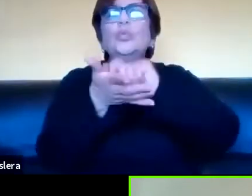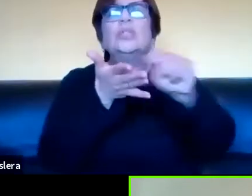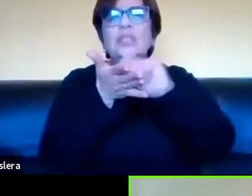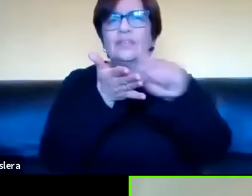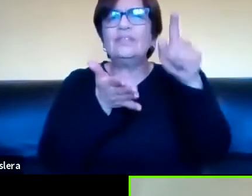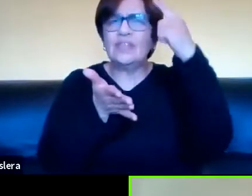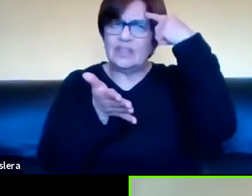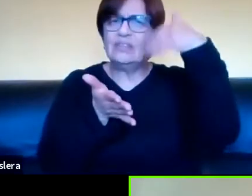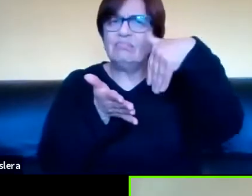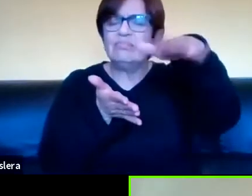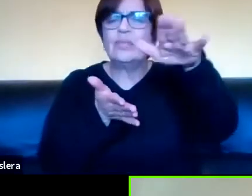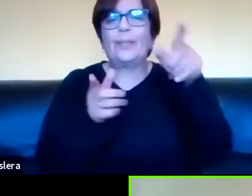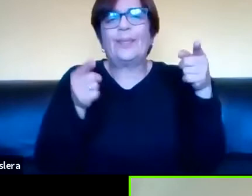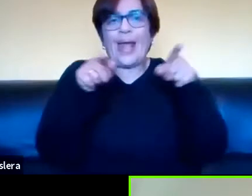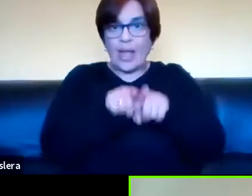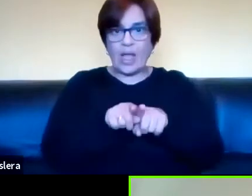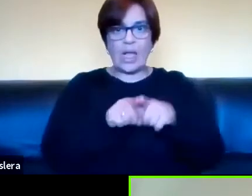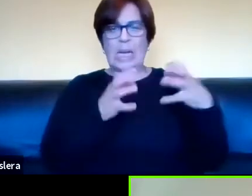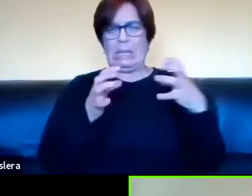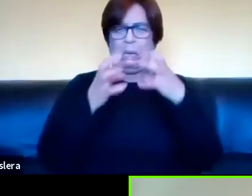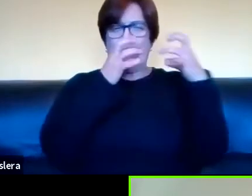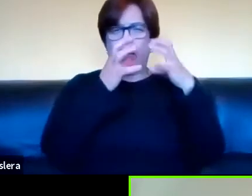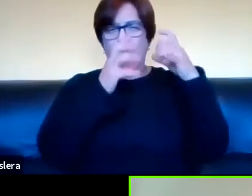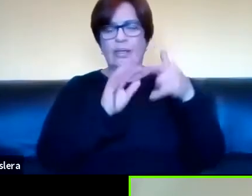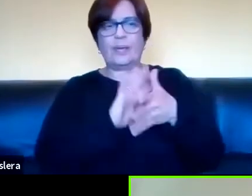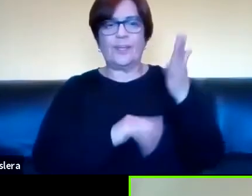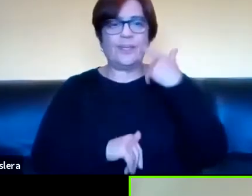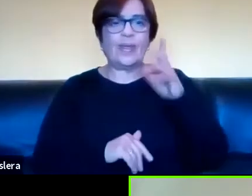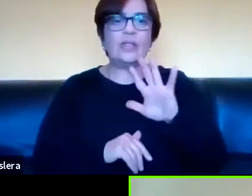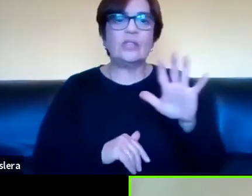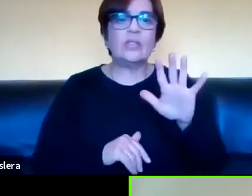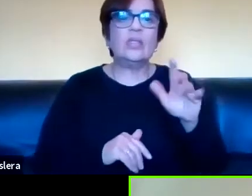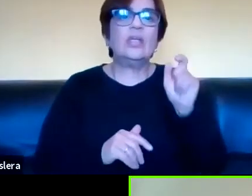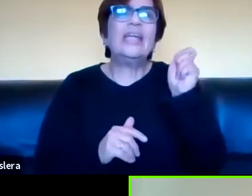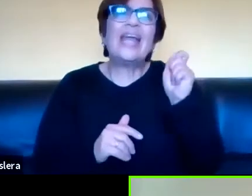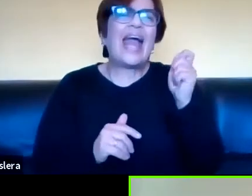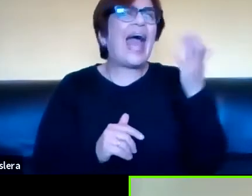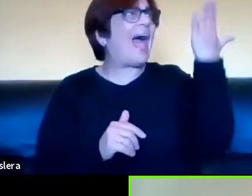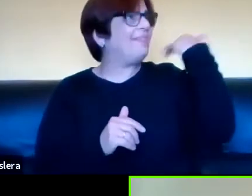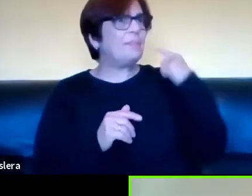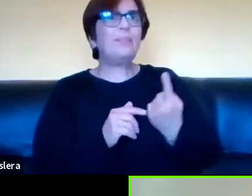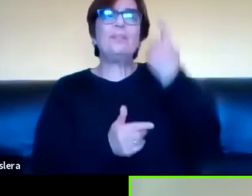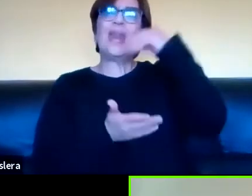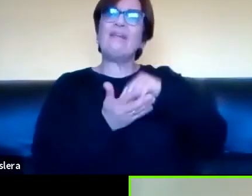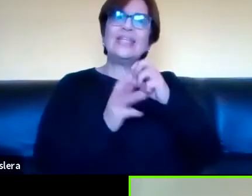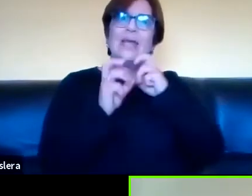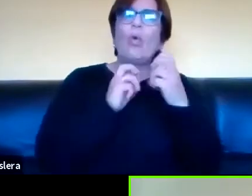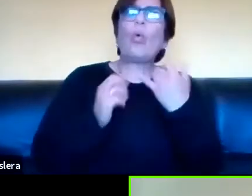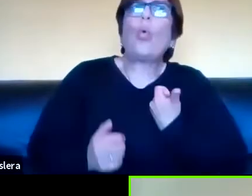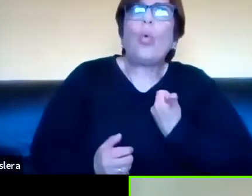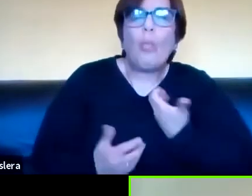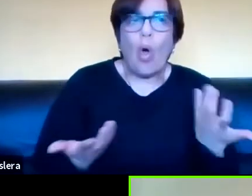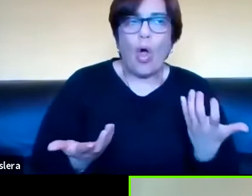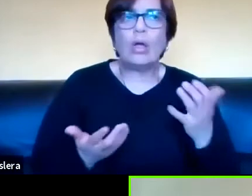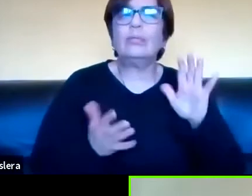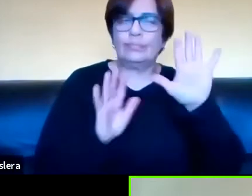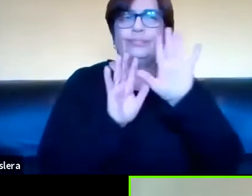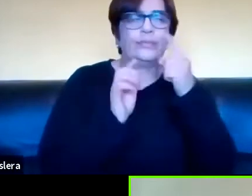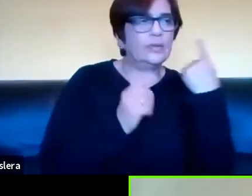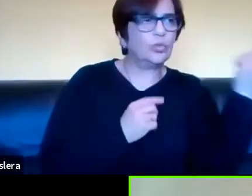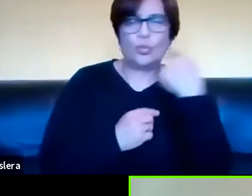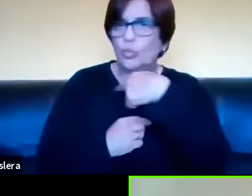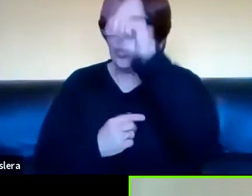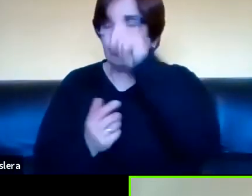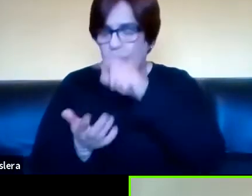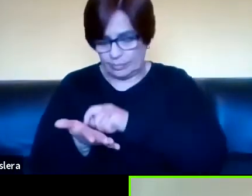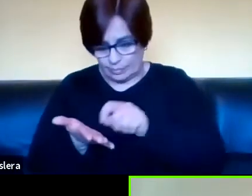escribir, por ejemplo, una pareja que se lleva muy mal, decirles, bueno, ¿qué los enamoró? Ese ejercicio es muy interesante, escrito, porque cada uno